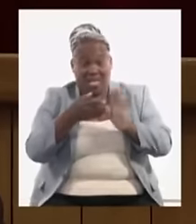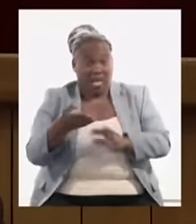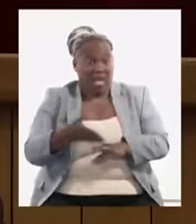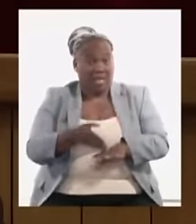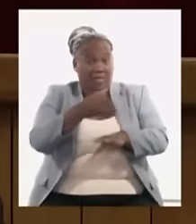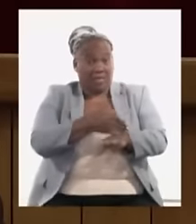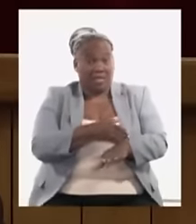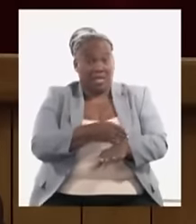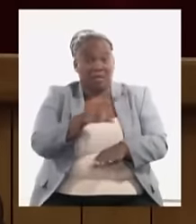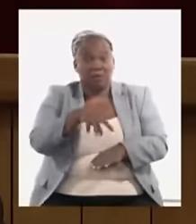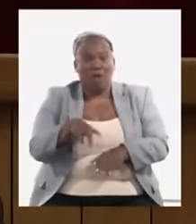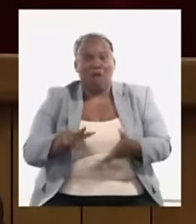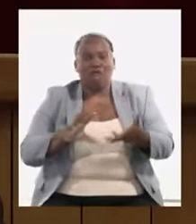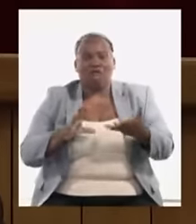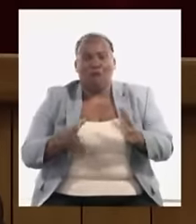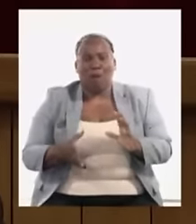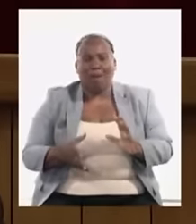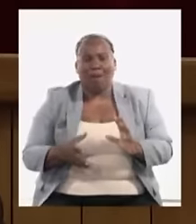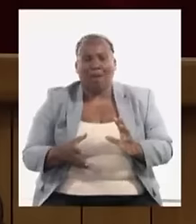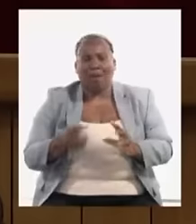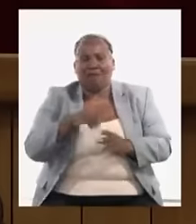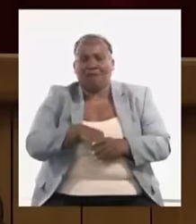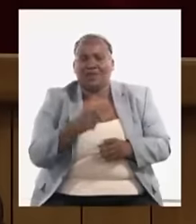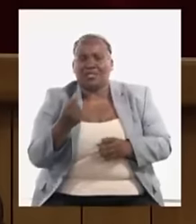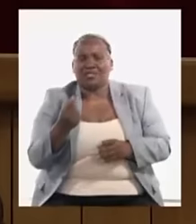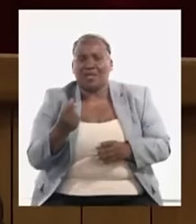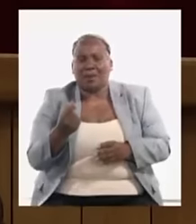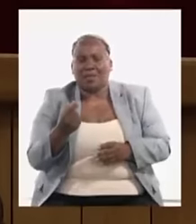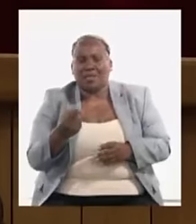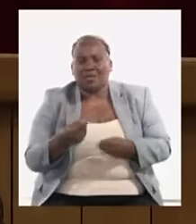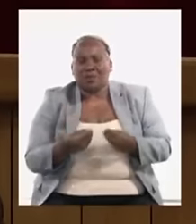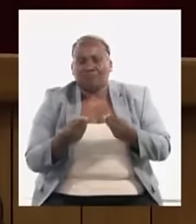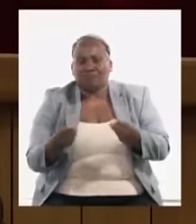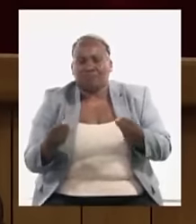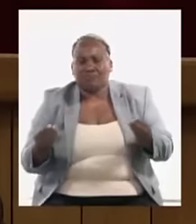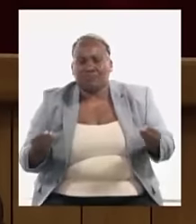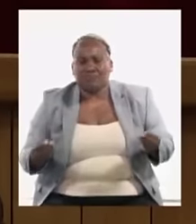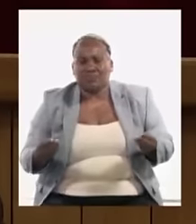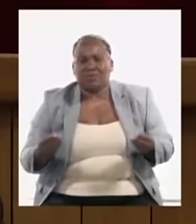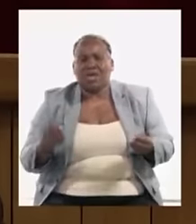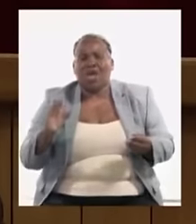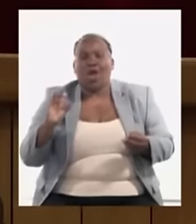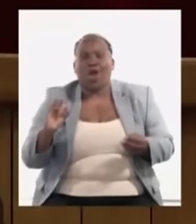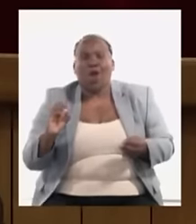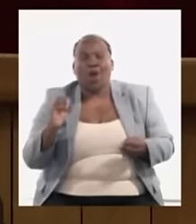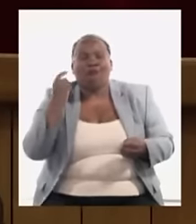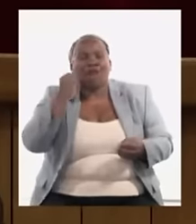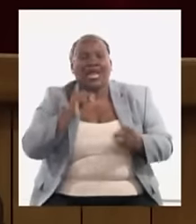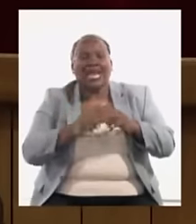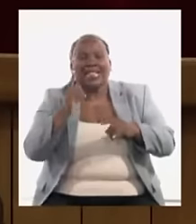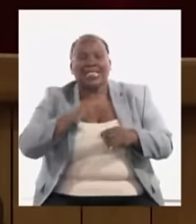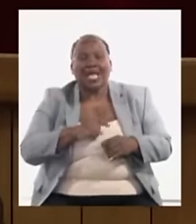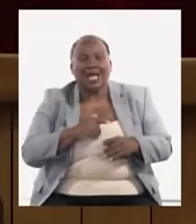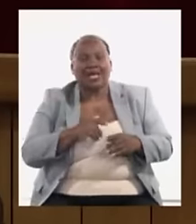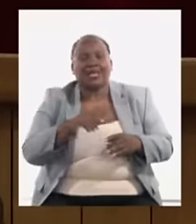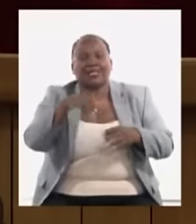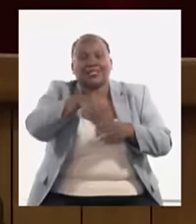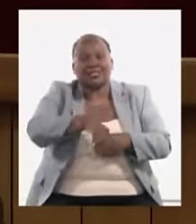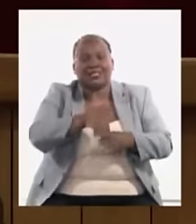en buscar las vías y los financiamientos para garantizar una oferta sostenida en las tiendas